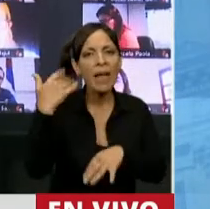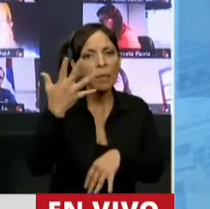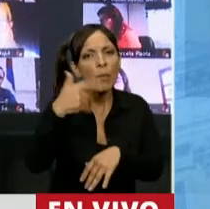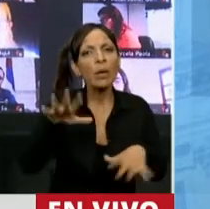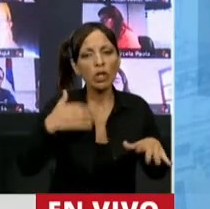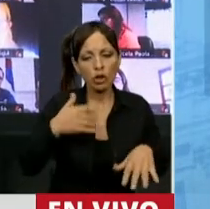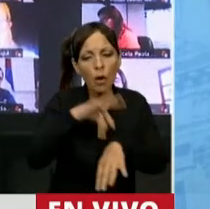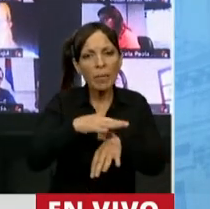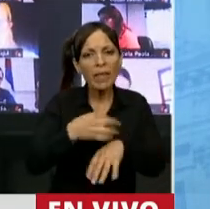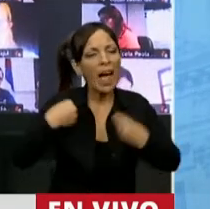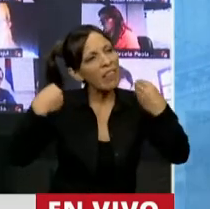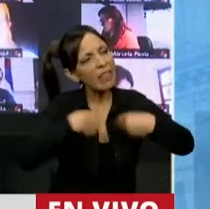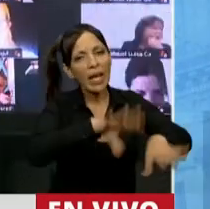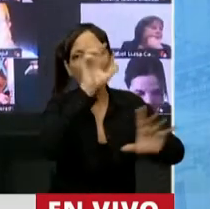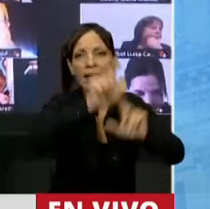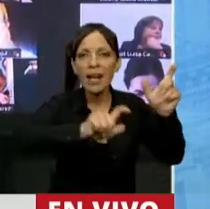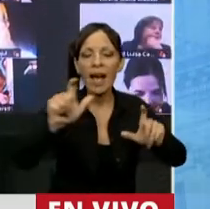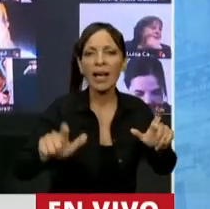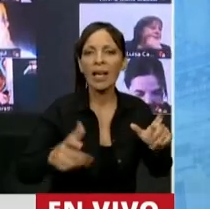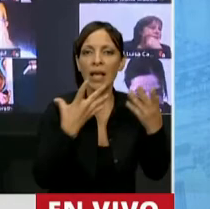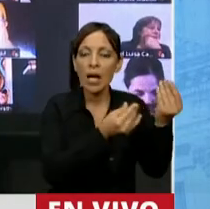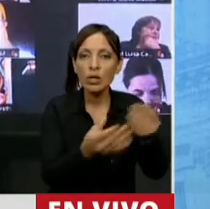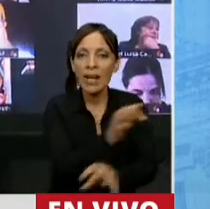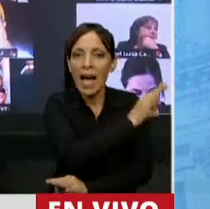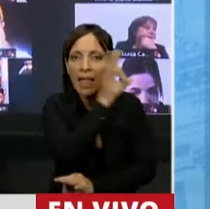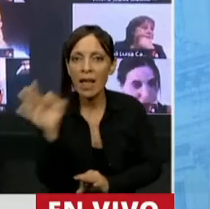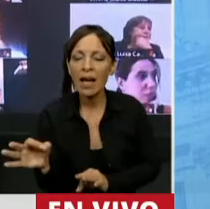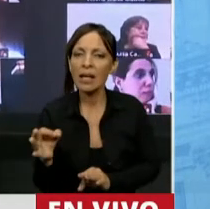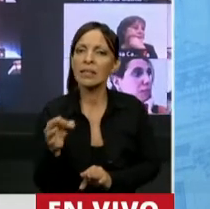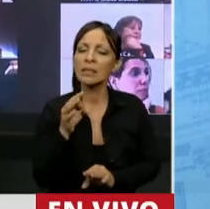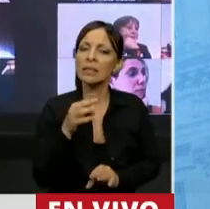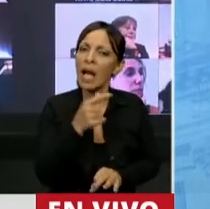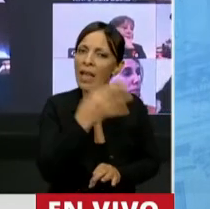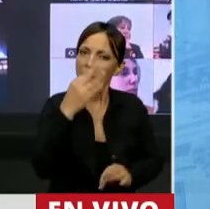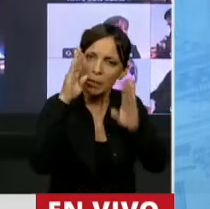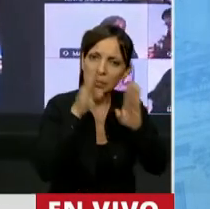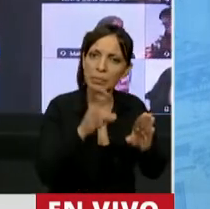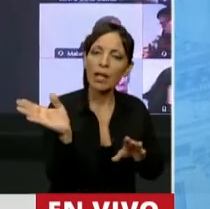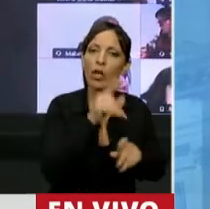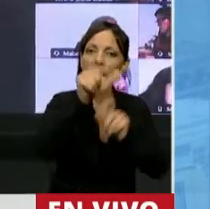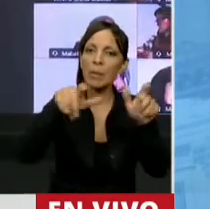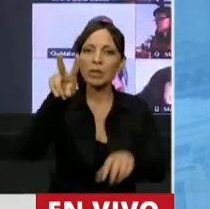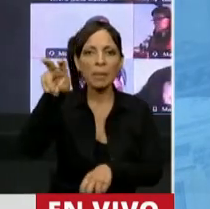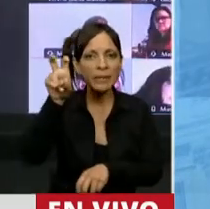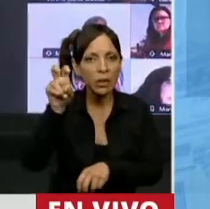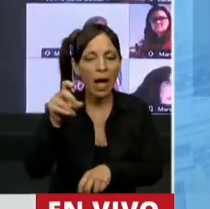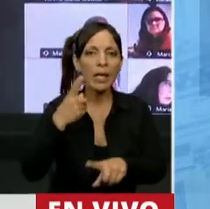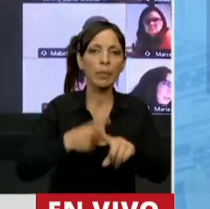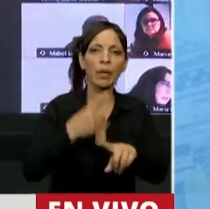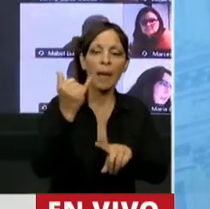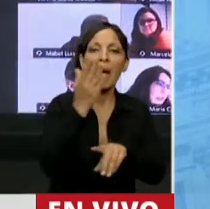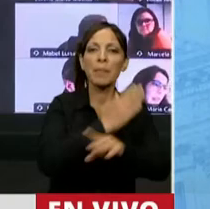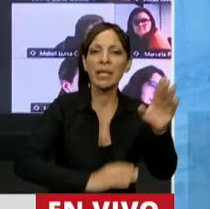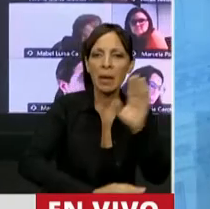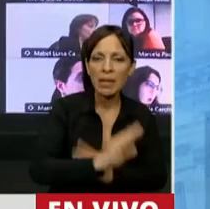dejado a tanta gente que se los dejó sin las ayudas que tenían. A todos los que eran pensionados por las discapacidades.